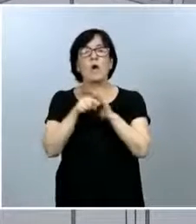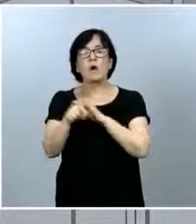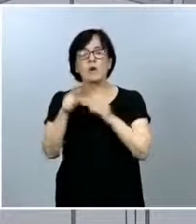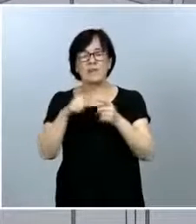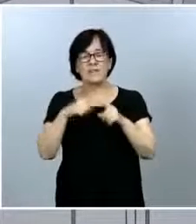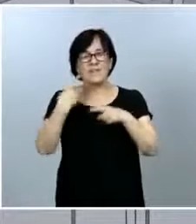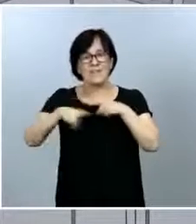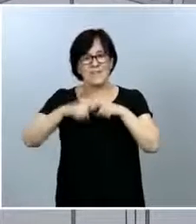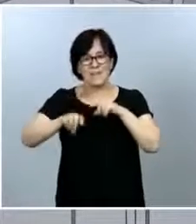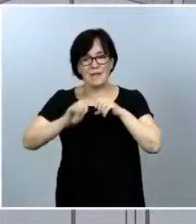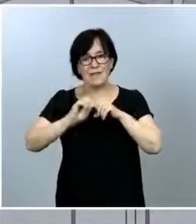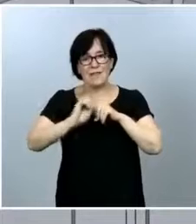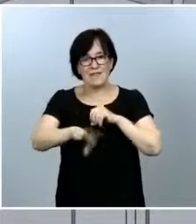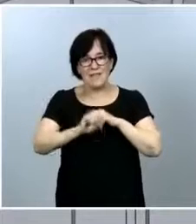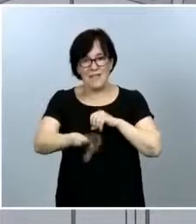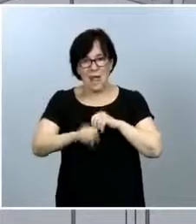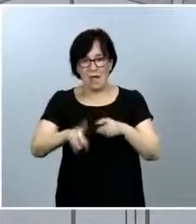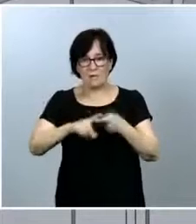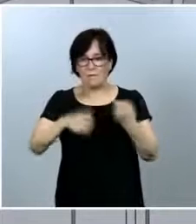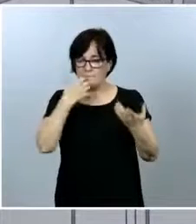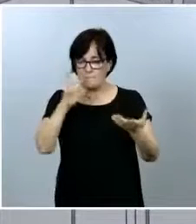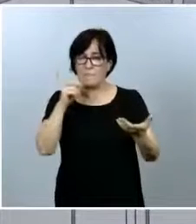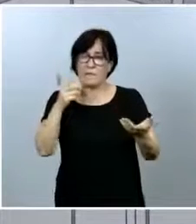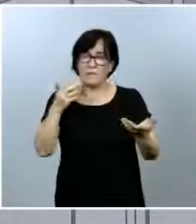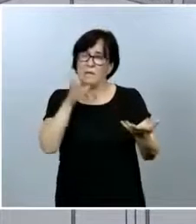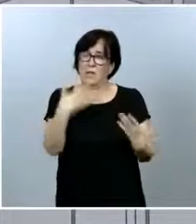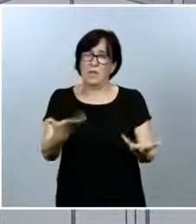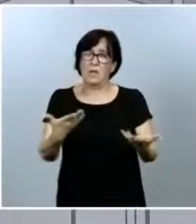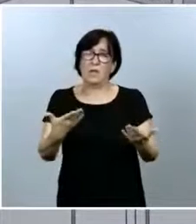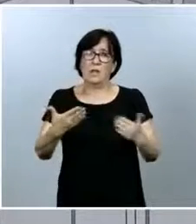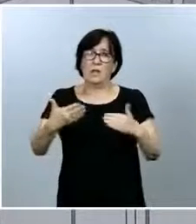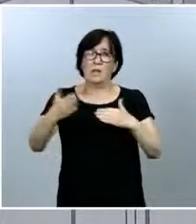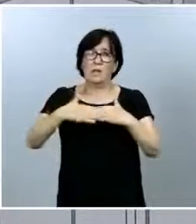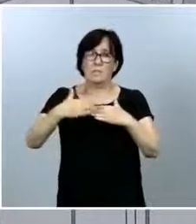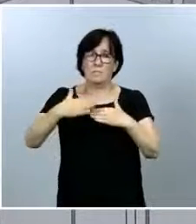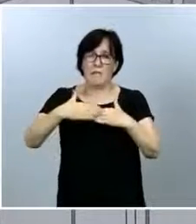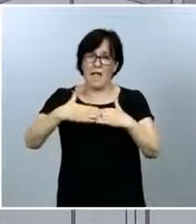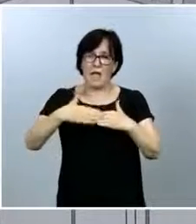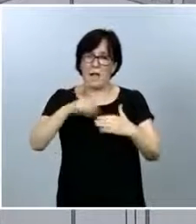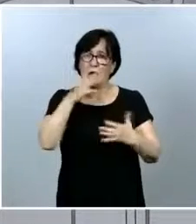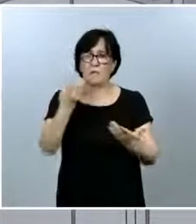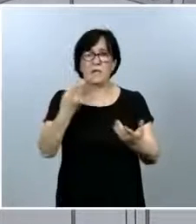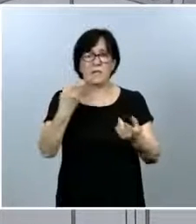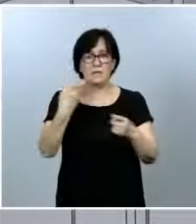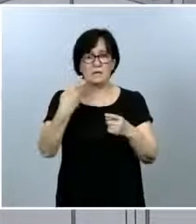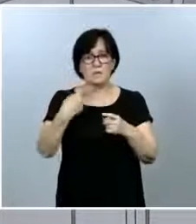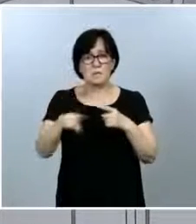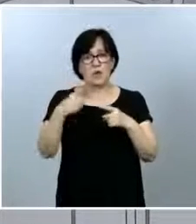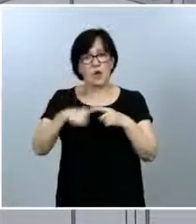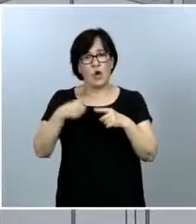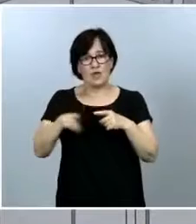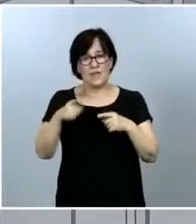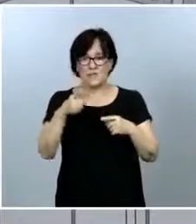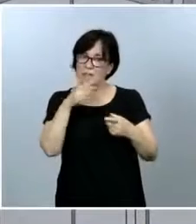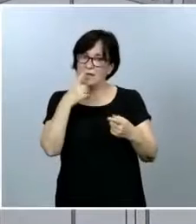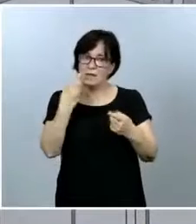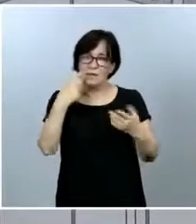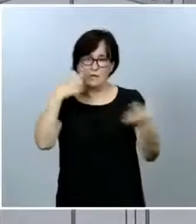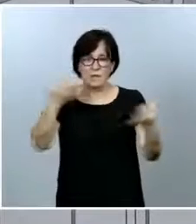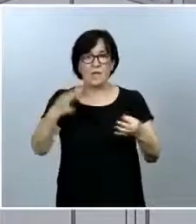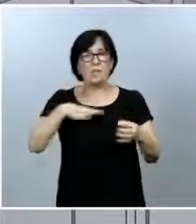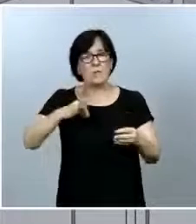que si bien es cierto que la probabilidad ahora mismo es baja, algunos de ellos son residuos de riesgo. Por lo tanto se tienen que desechar